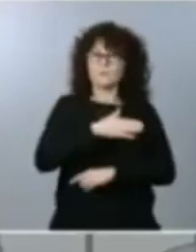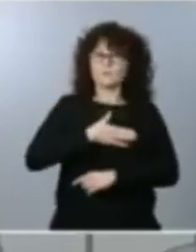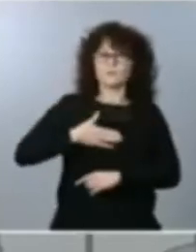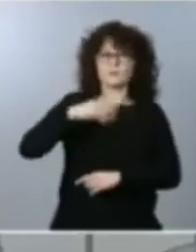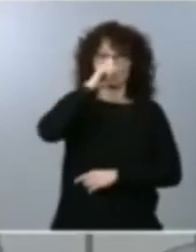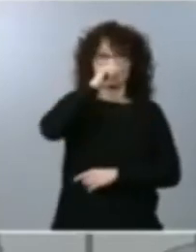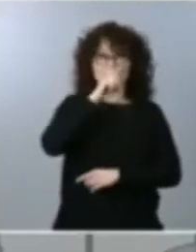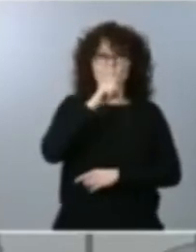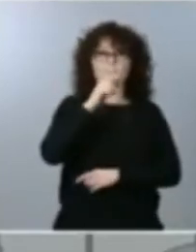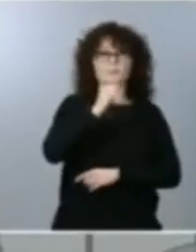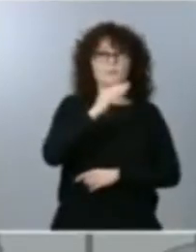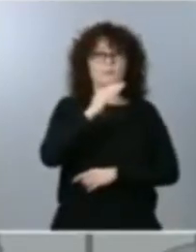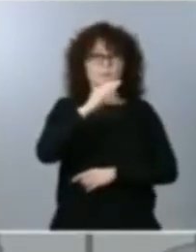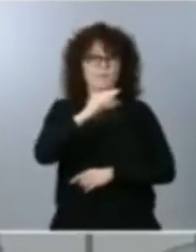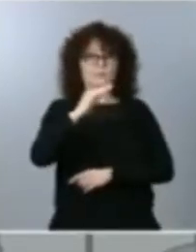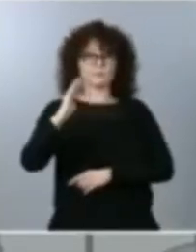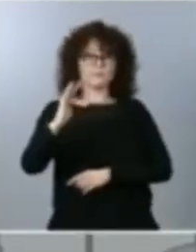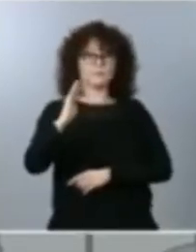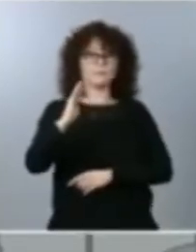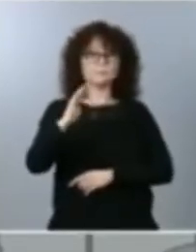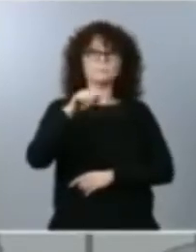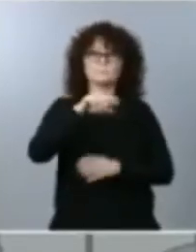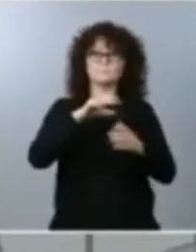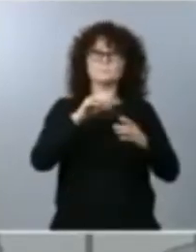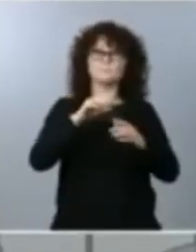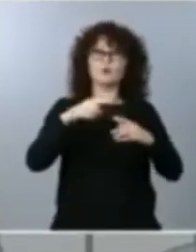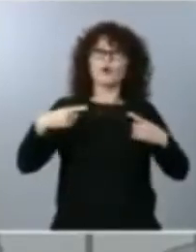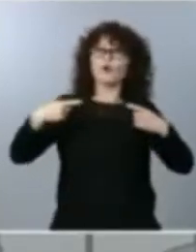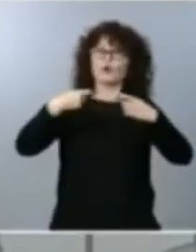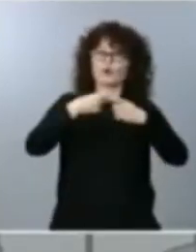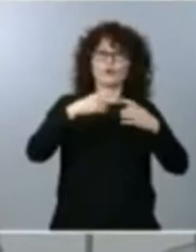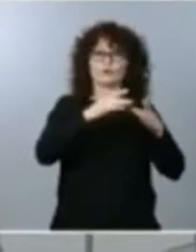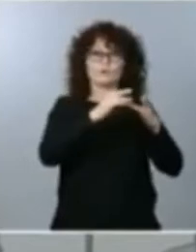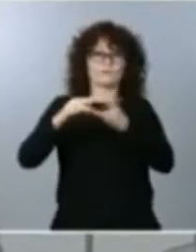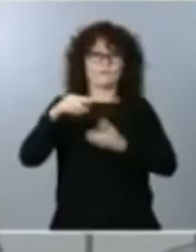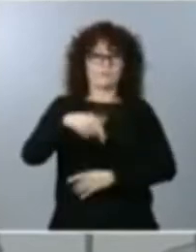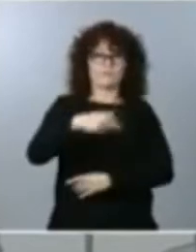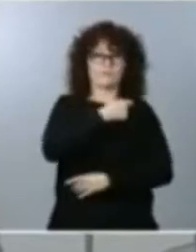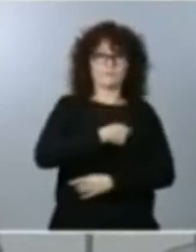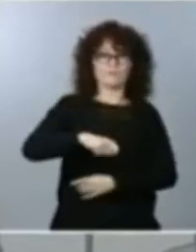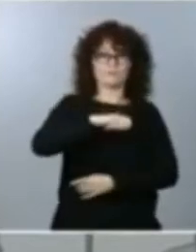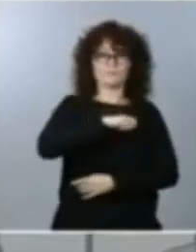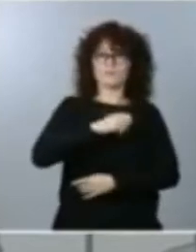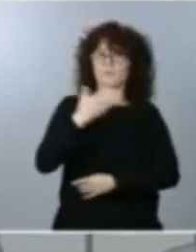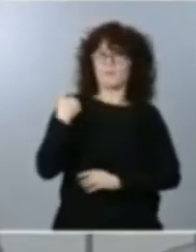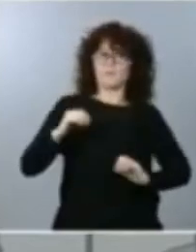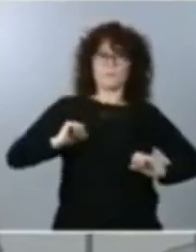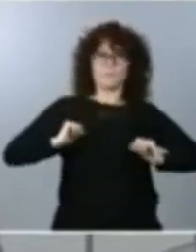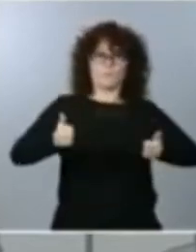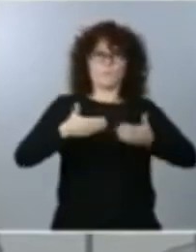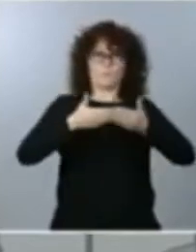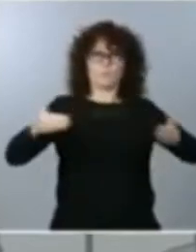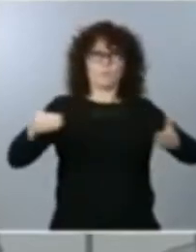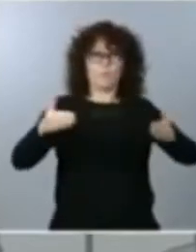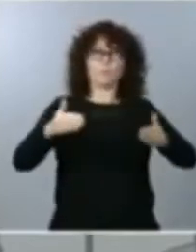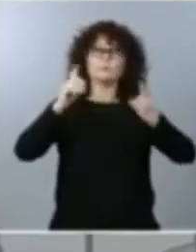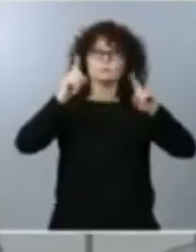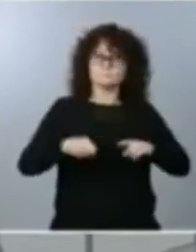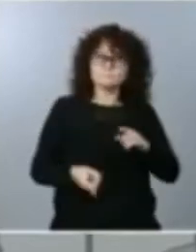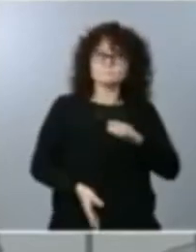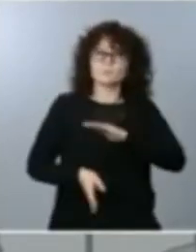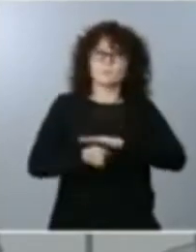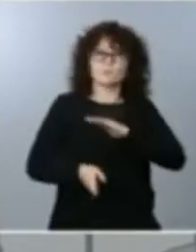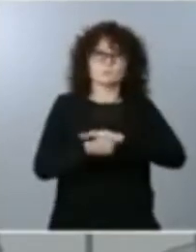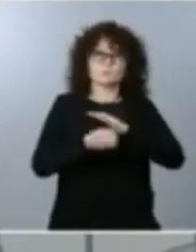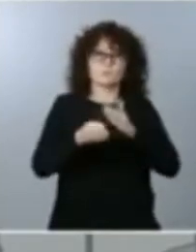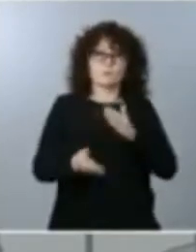Accelerator está coliderada desde sus inicios por España y hemos contribuido y vamos a seguir contribuyendo sustancialmente